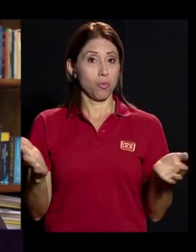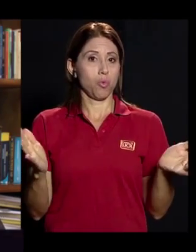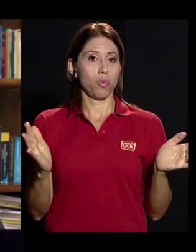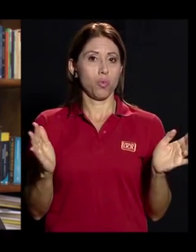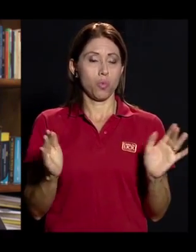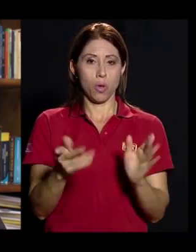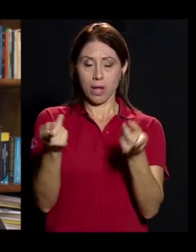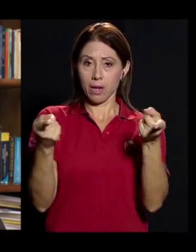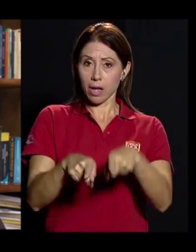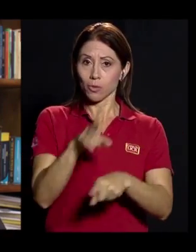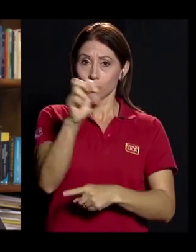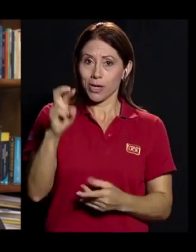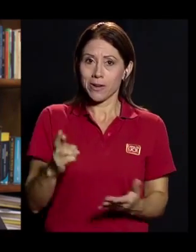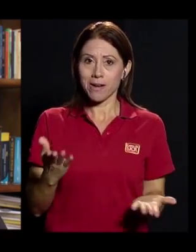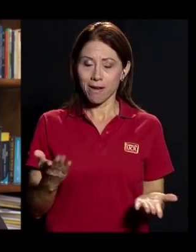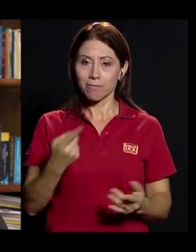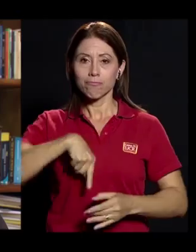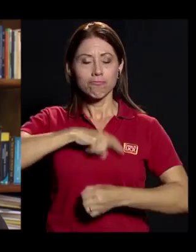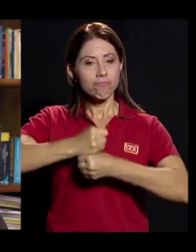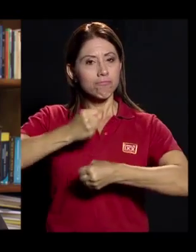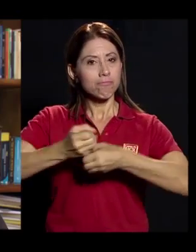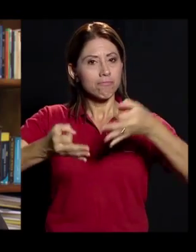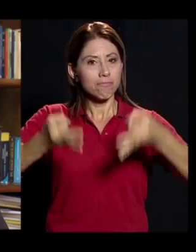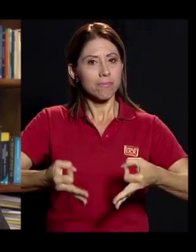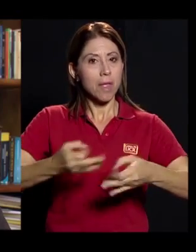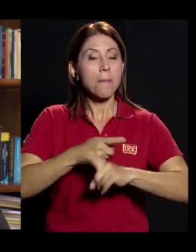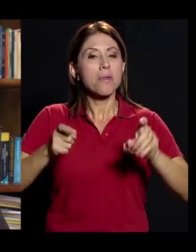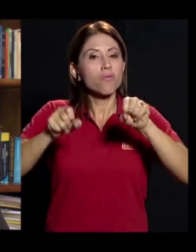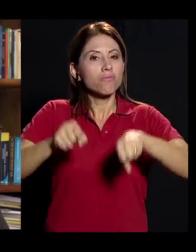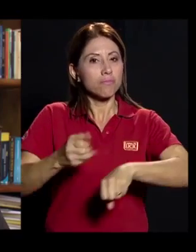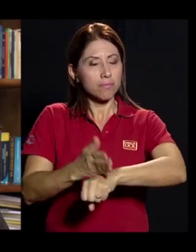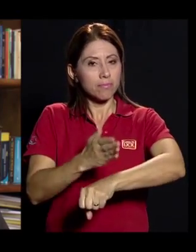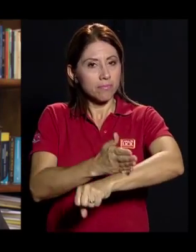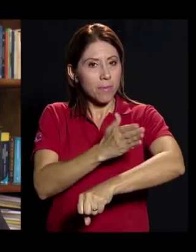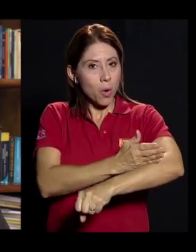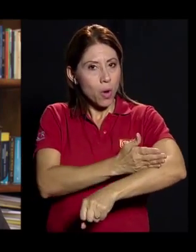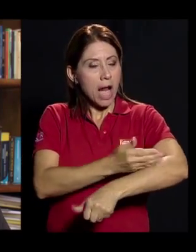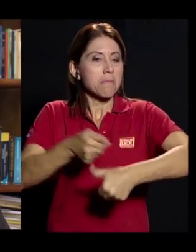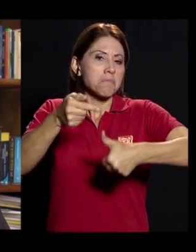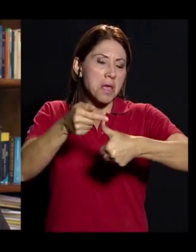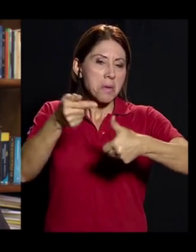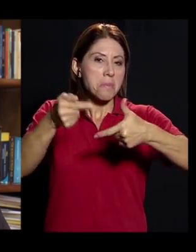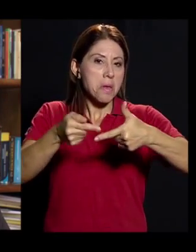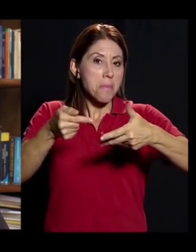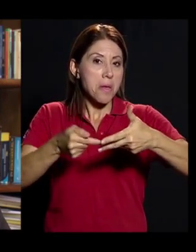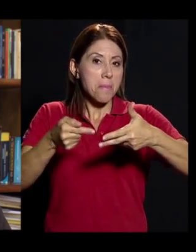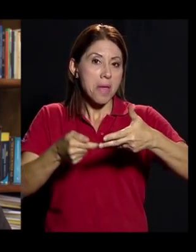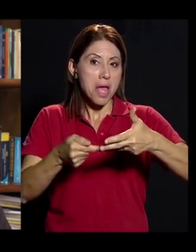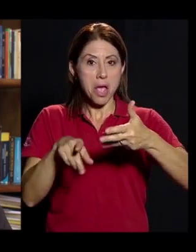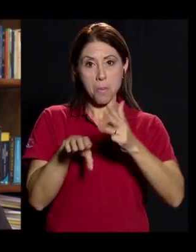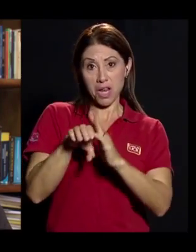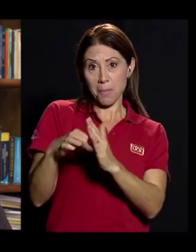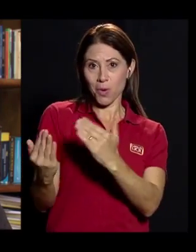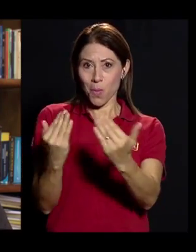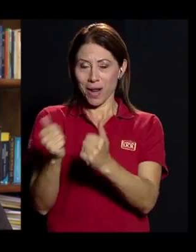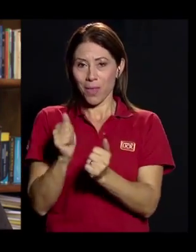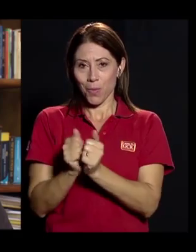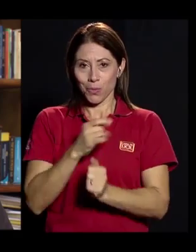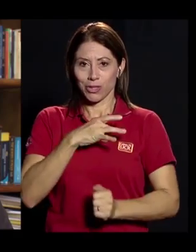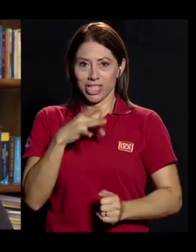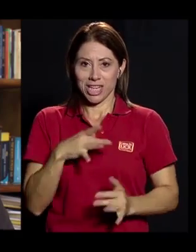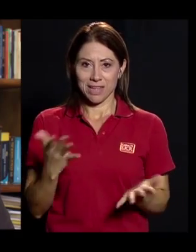caramba, como en el caso de Costa Rica lo estamos haciendo bien, pero podríamos mejorar en este y este aspecto que Chile hace.